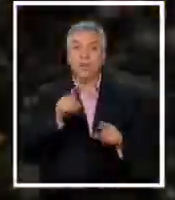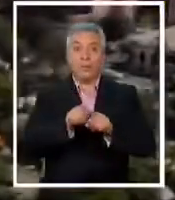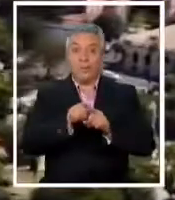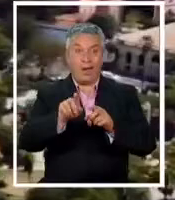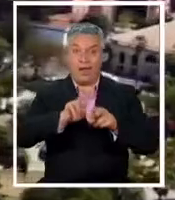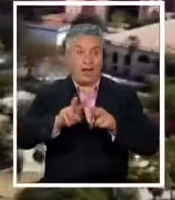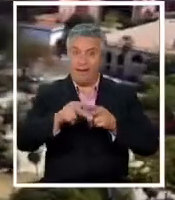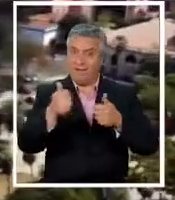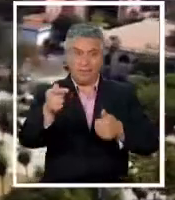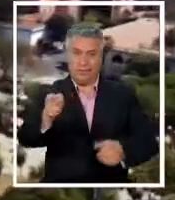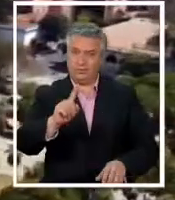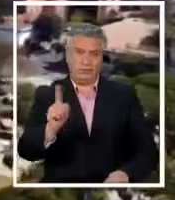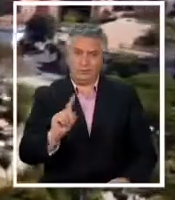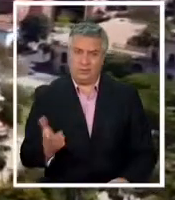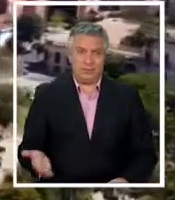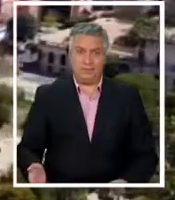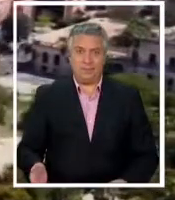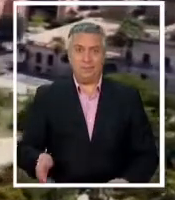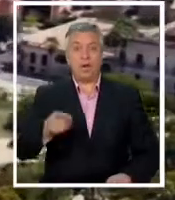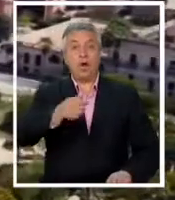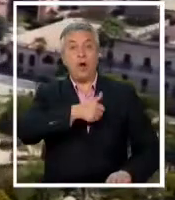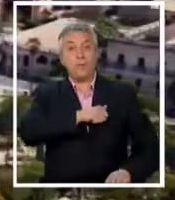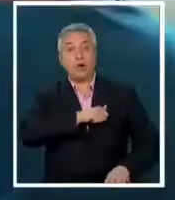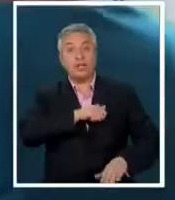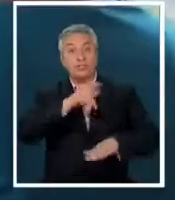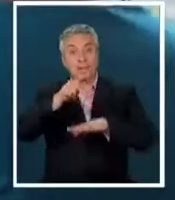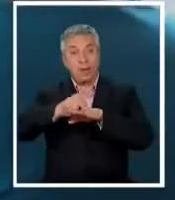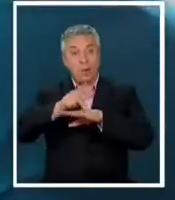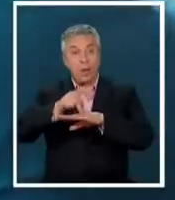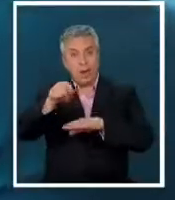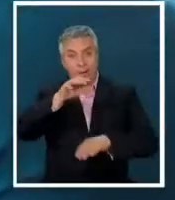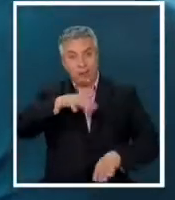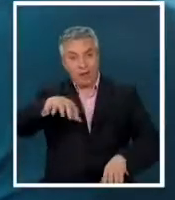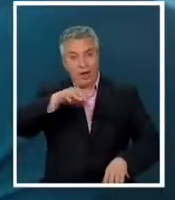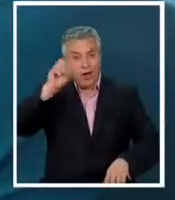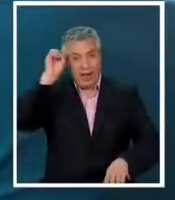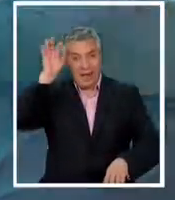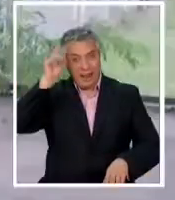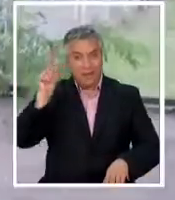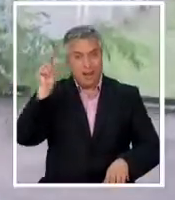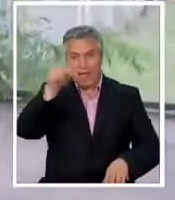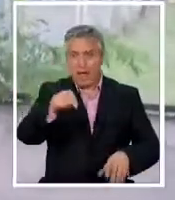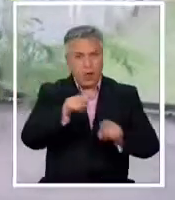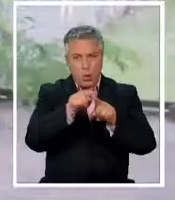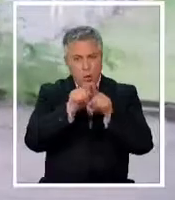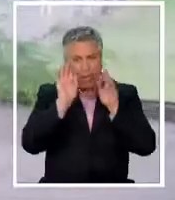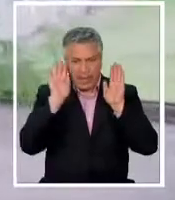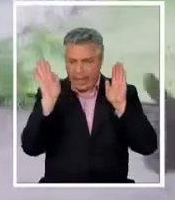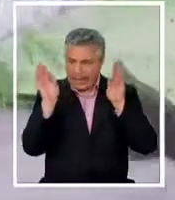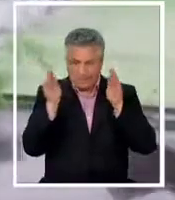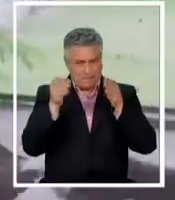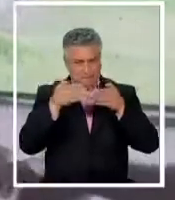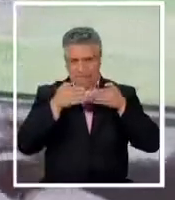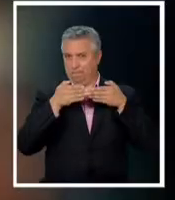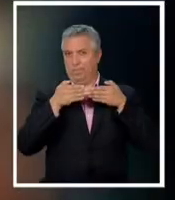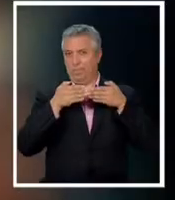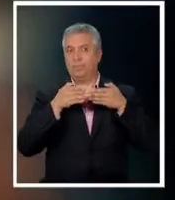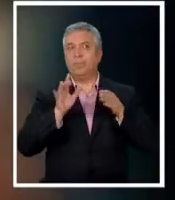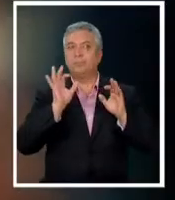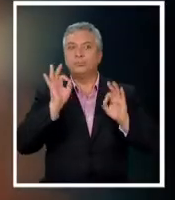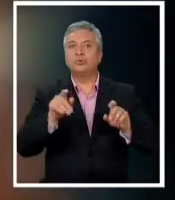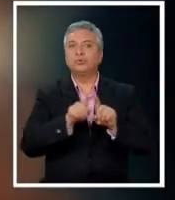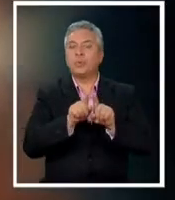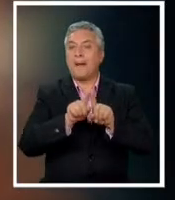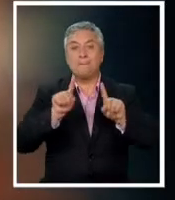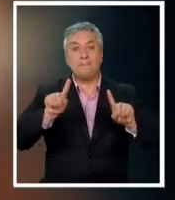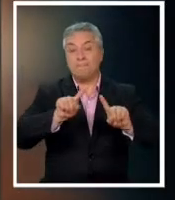bien la policía de paraguay señaló que la población alemana en el país suele ser muy cerrada y por eso garantizaron total